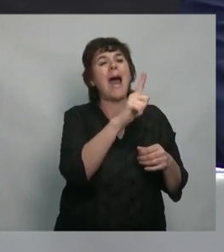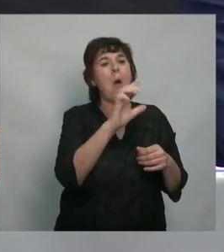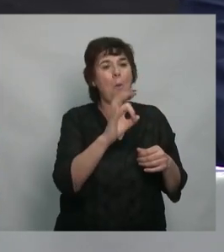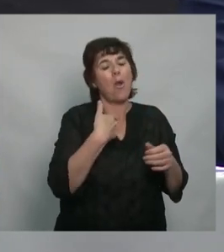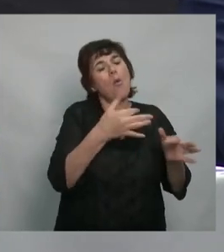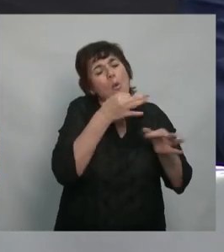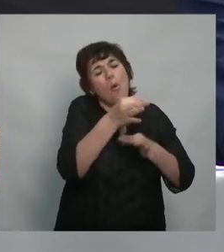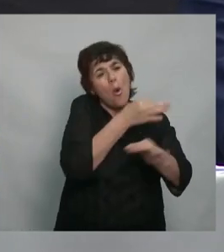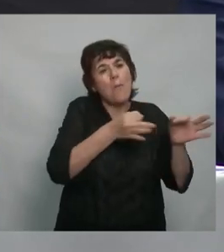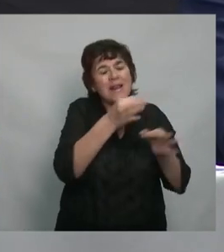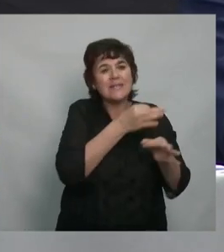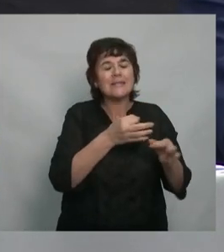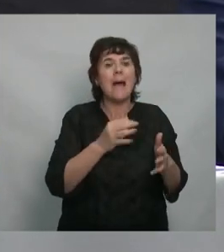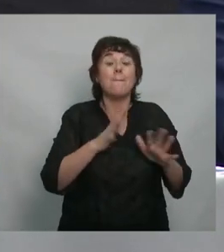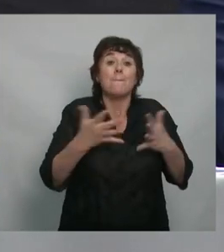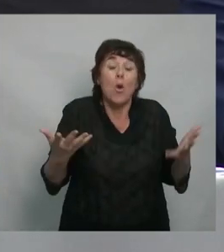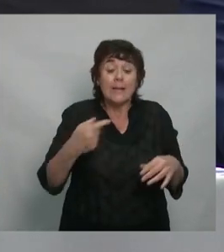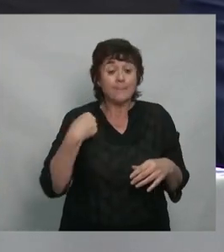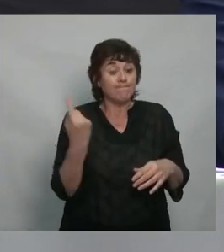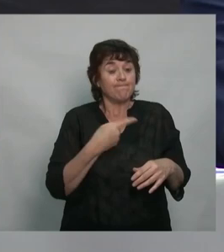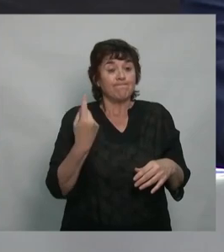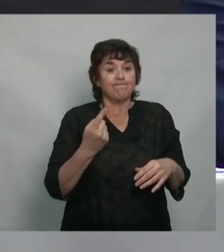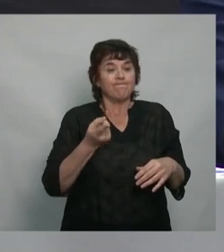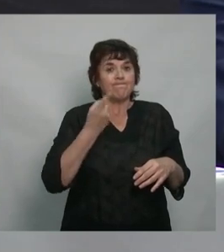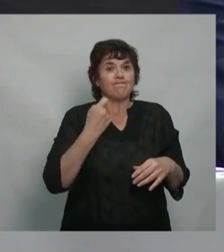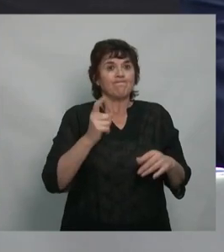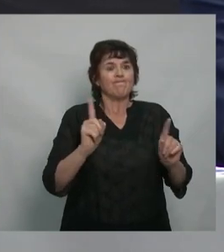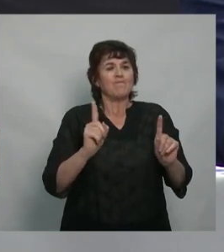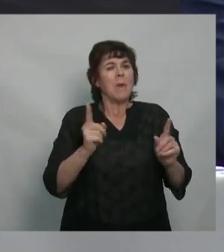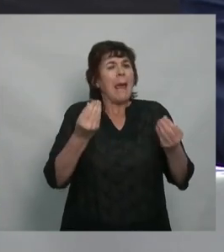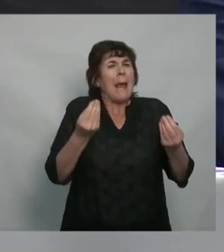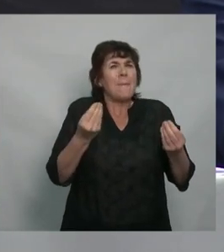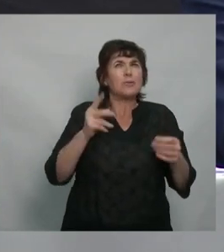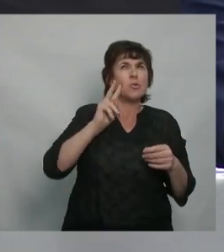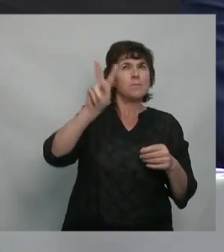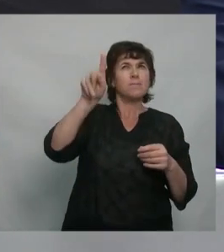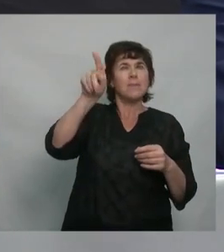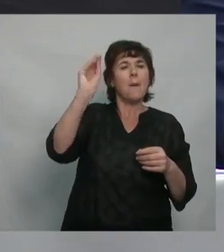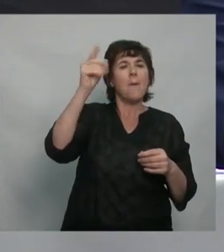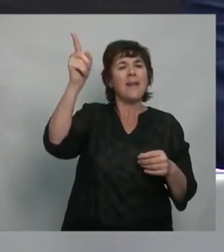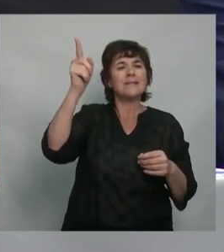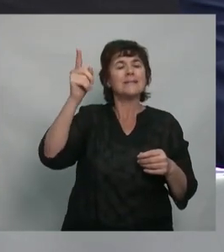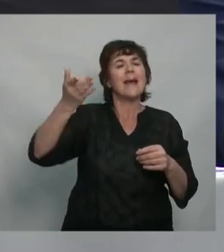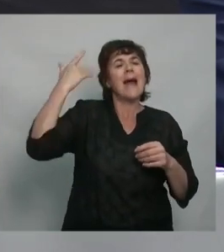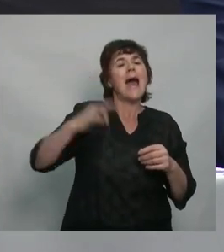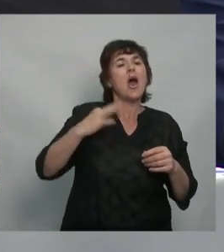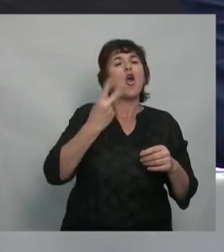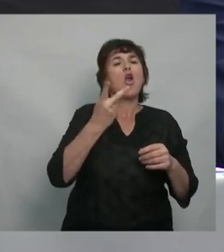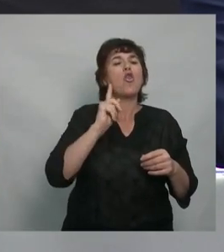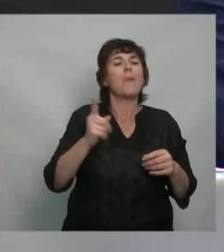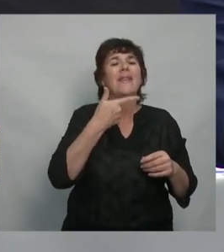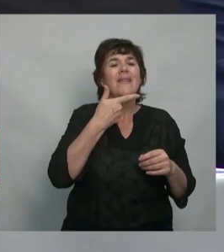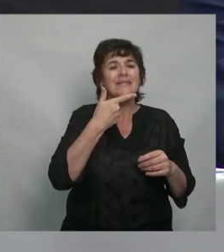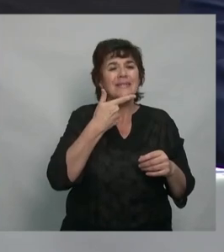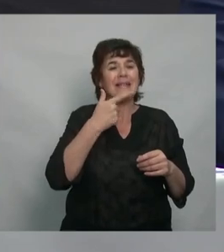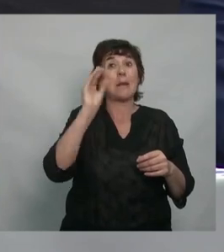que tal vez no advertimos lo que también había pasado en Brasil. En en el año 2017, en Brasil,